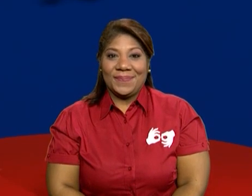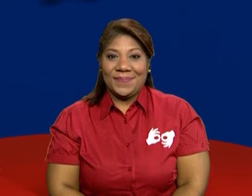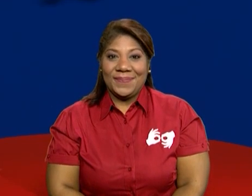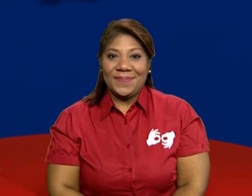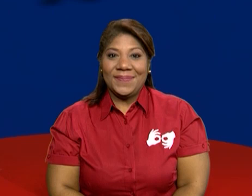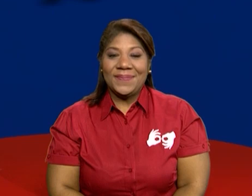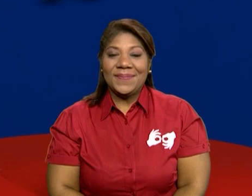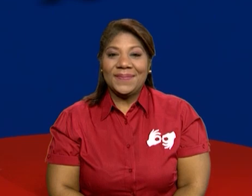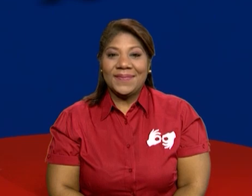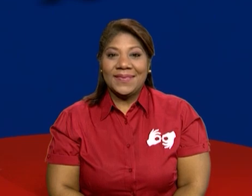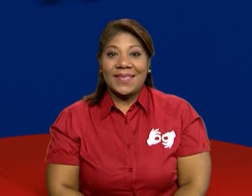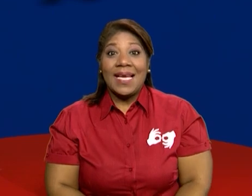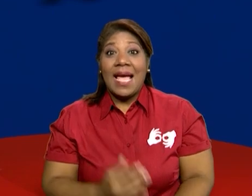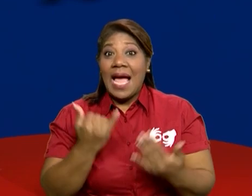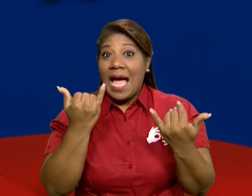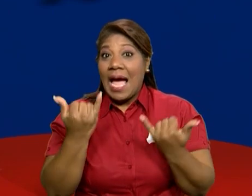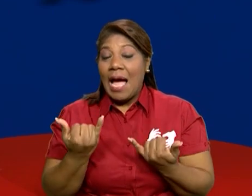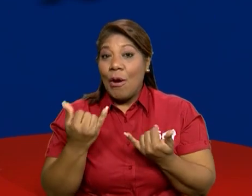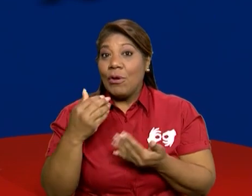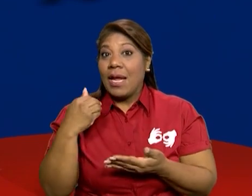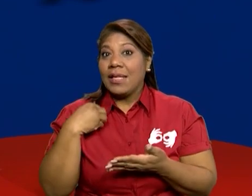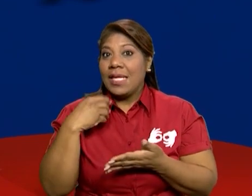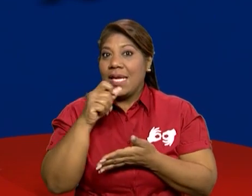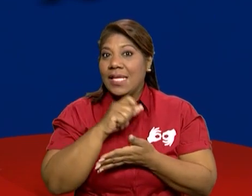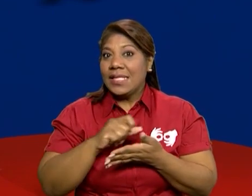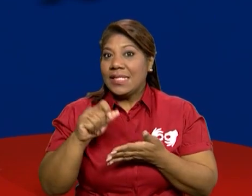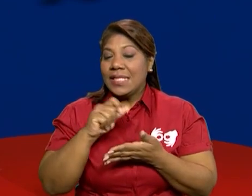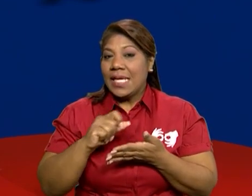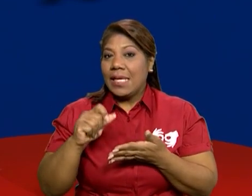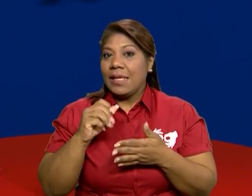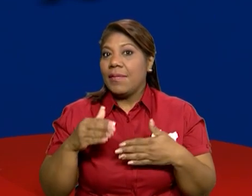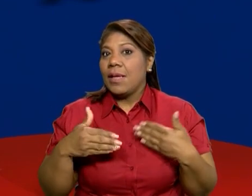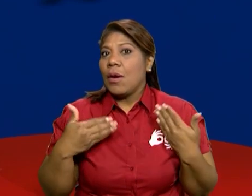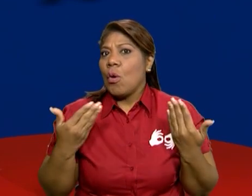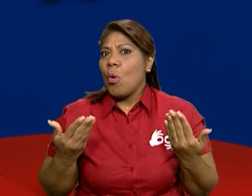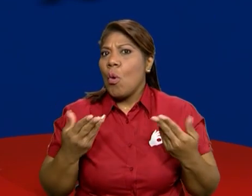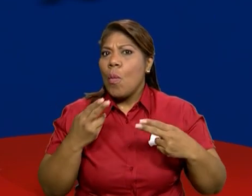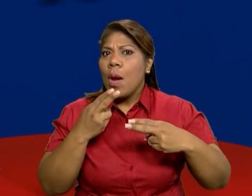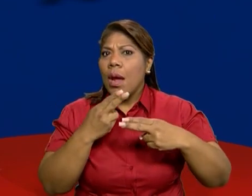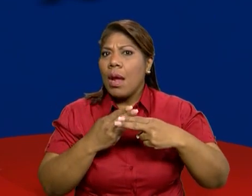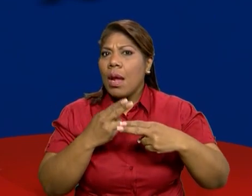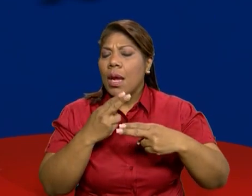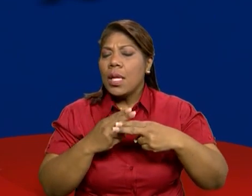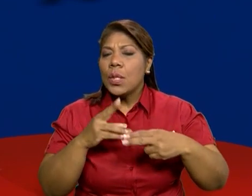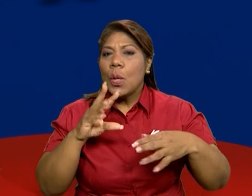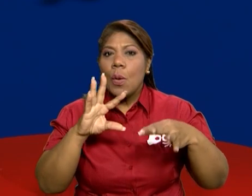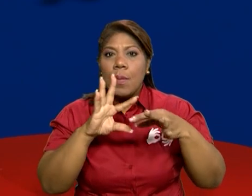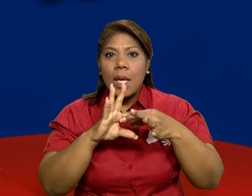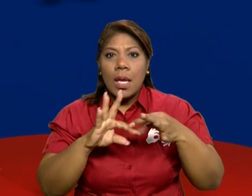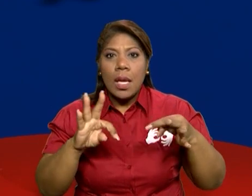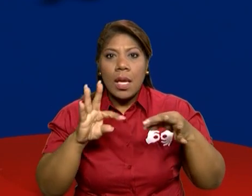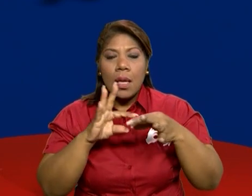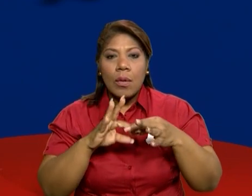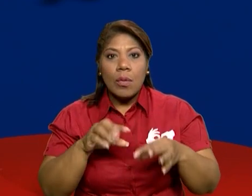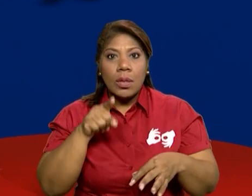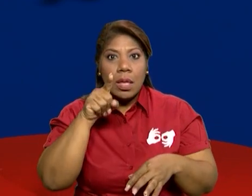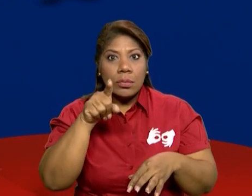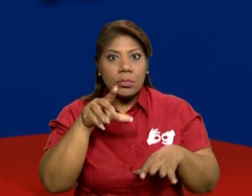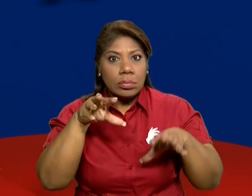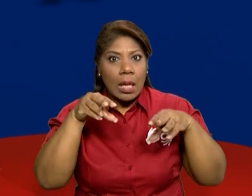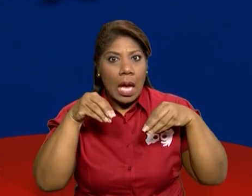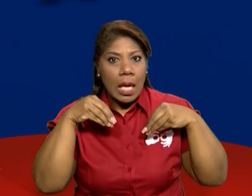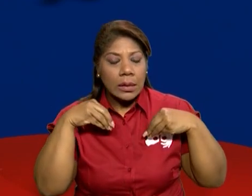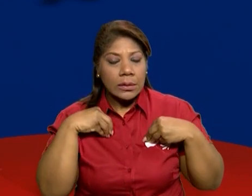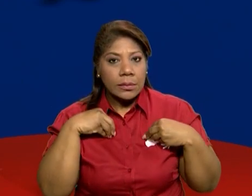actividad van a escribir cómo se llama el cuento. ¿Tú habrías aceptado al sapo como tu amigo?